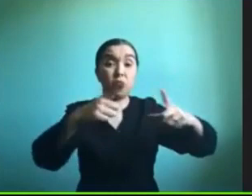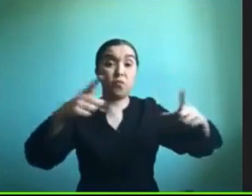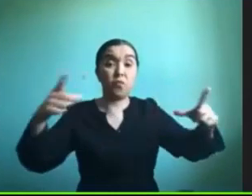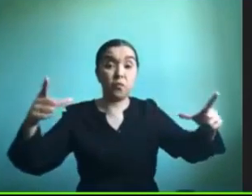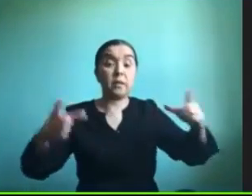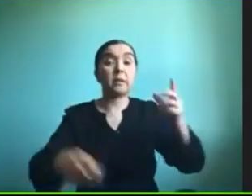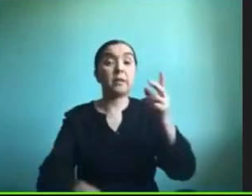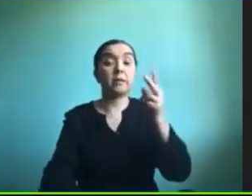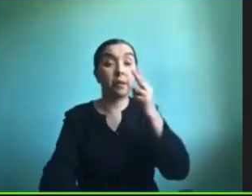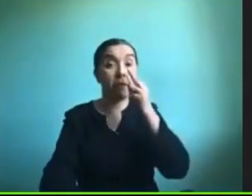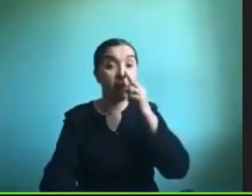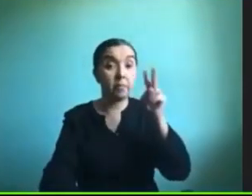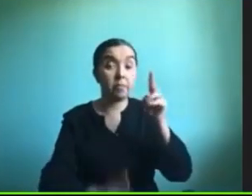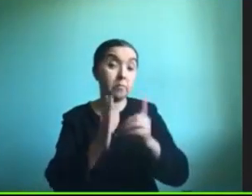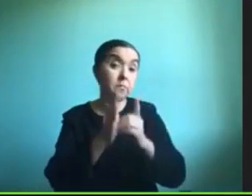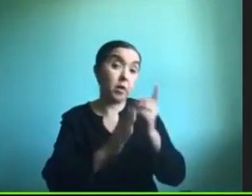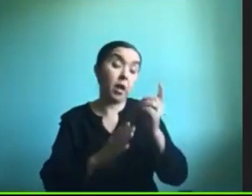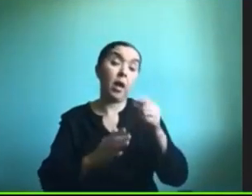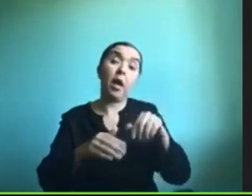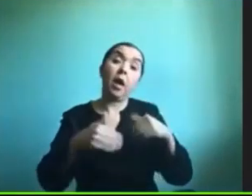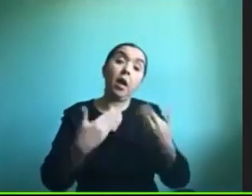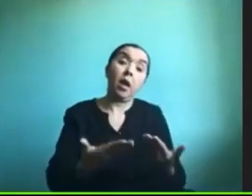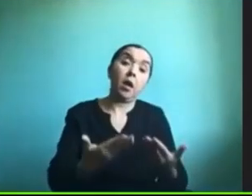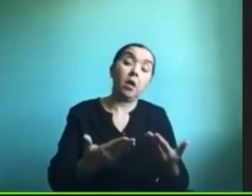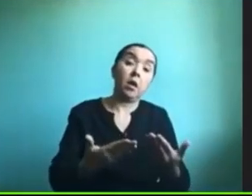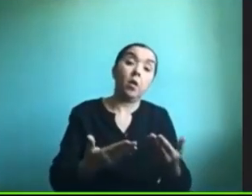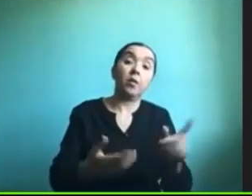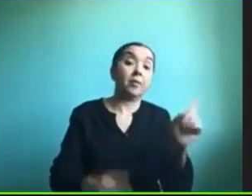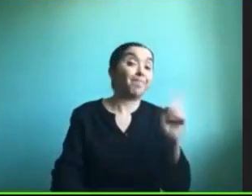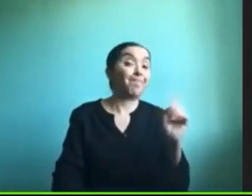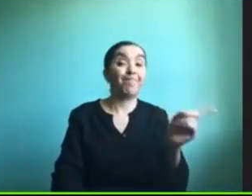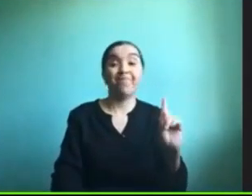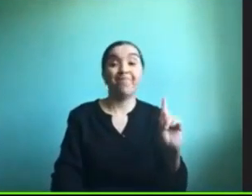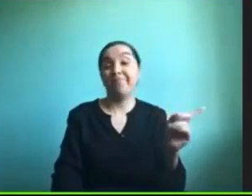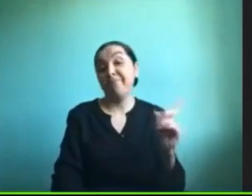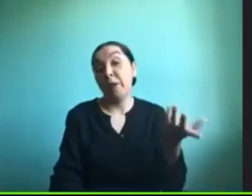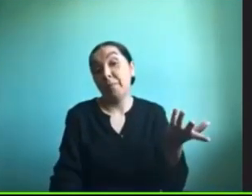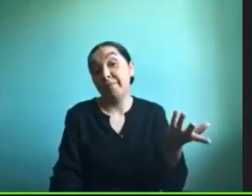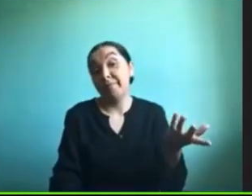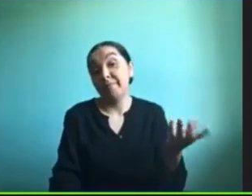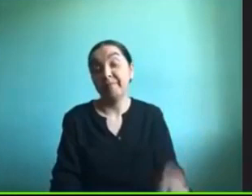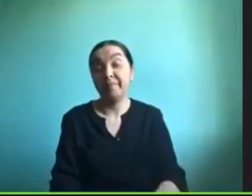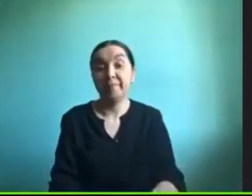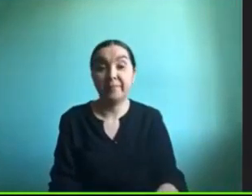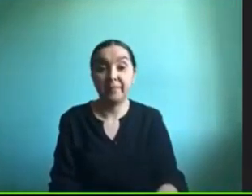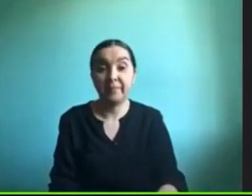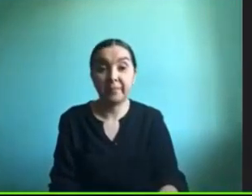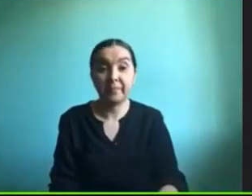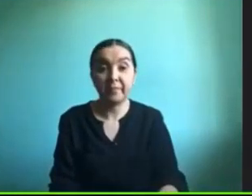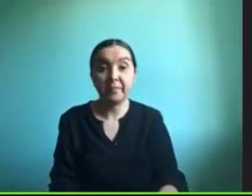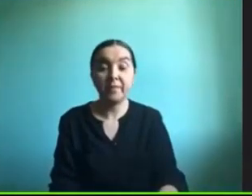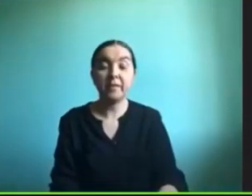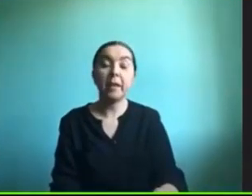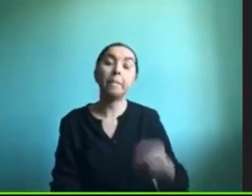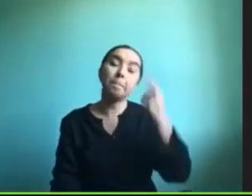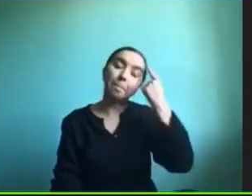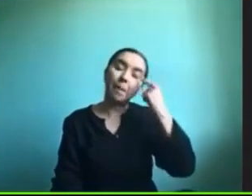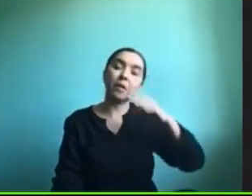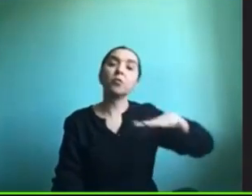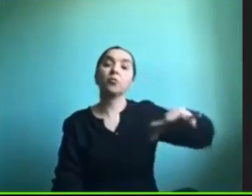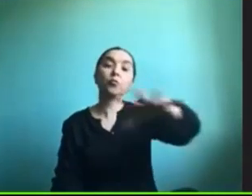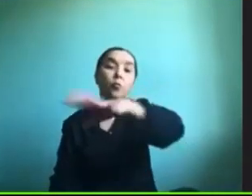bueno por el momento no pero es un área que también nos interesa y que